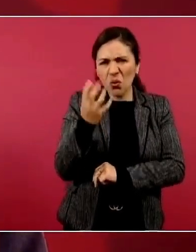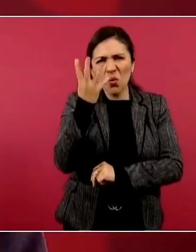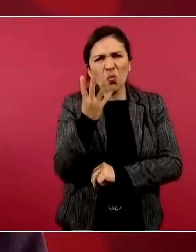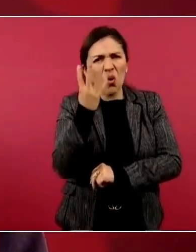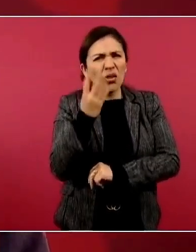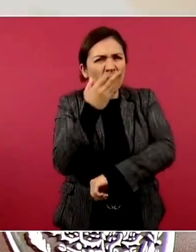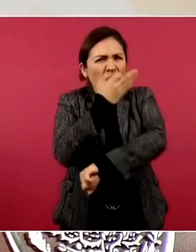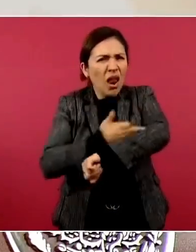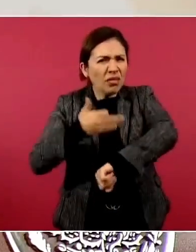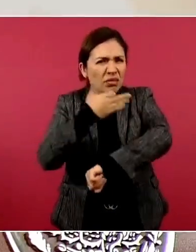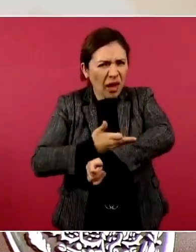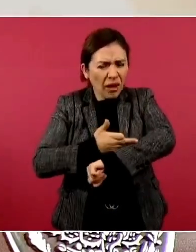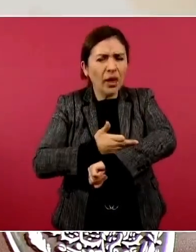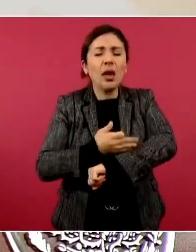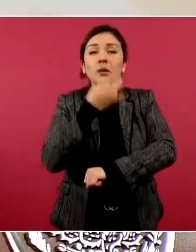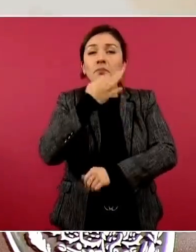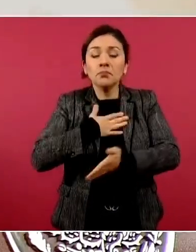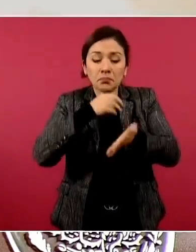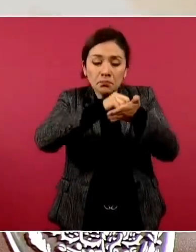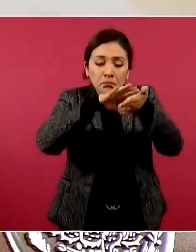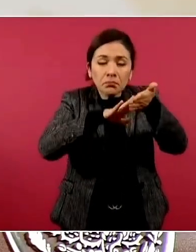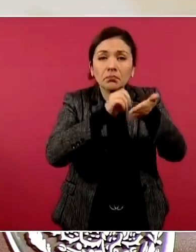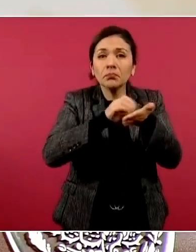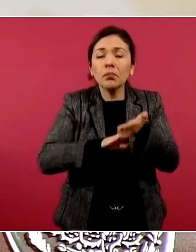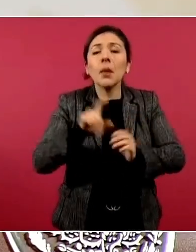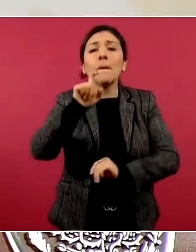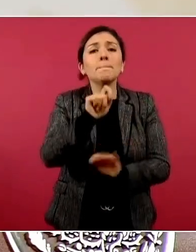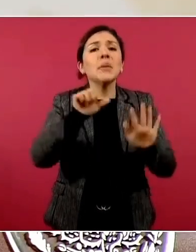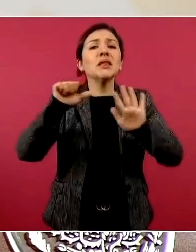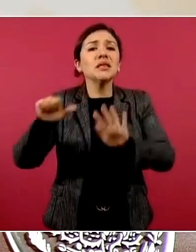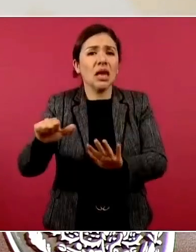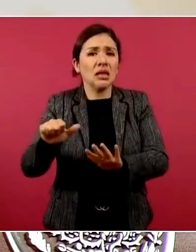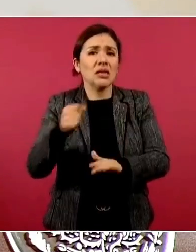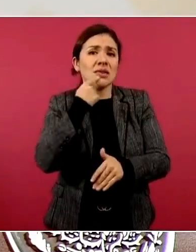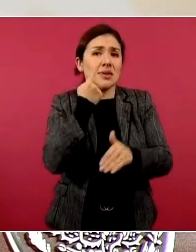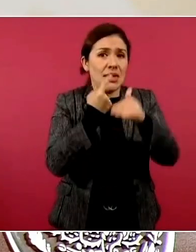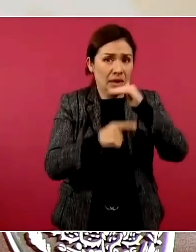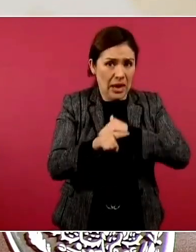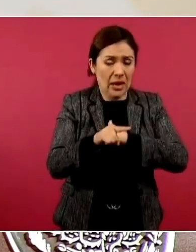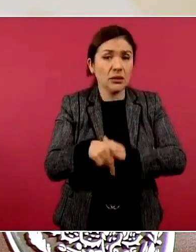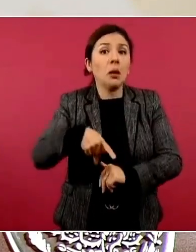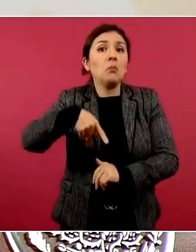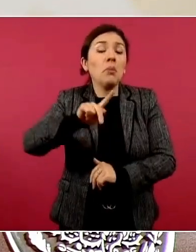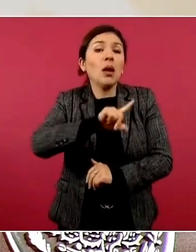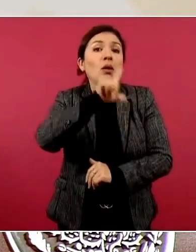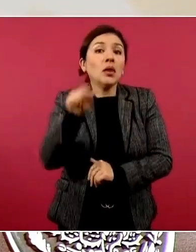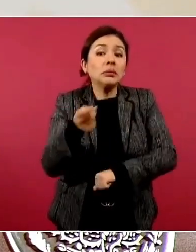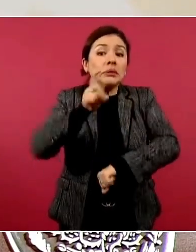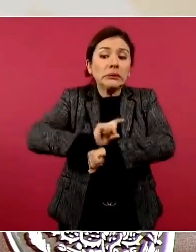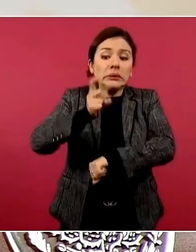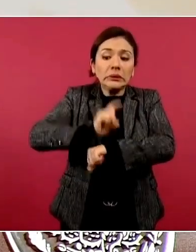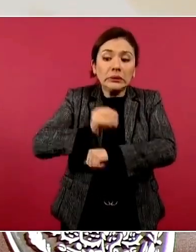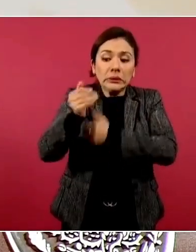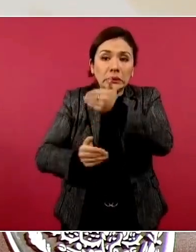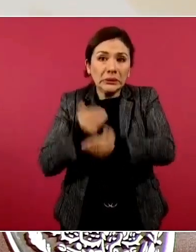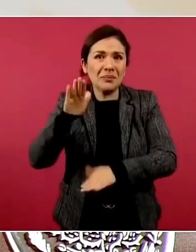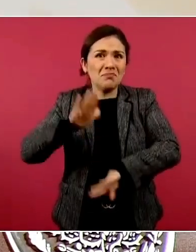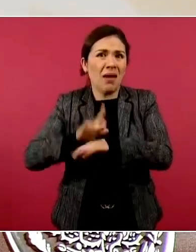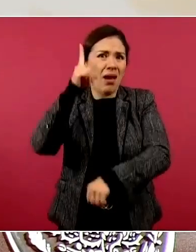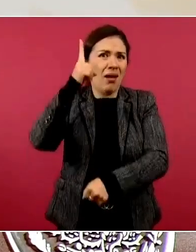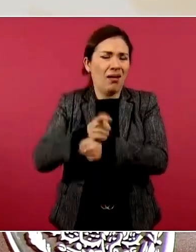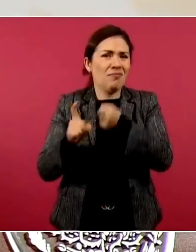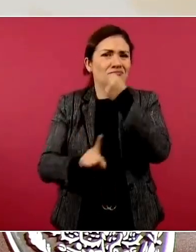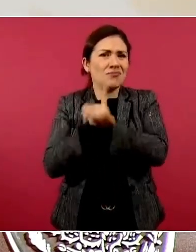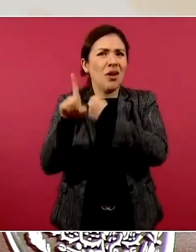treinta de la tarde teníamos únicamente 26 quejas, pero con el paso de los días y sobre todo esta situación